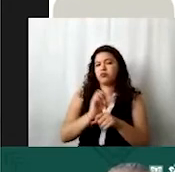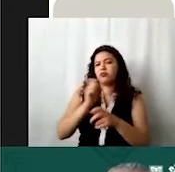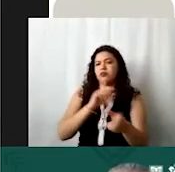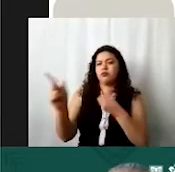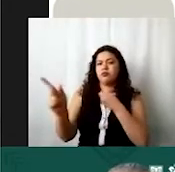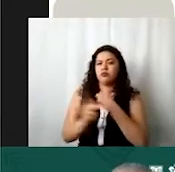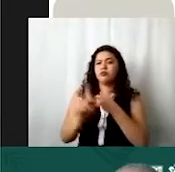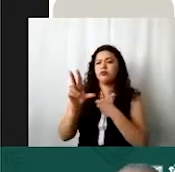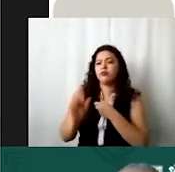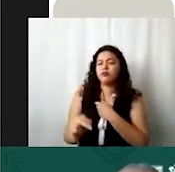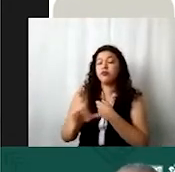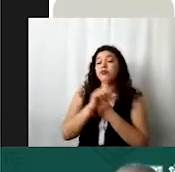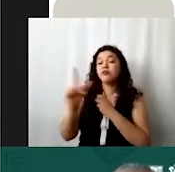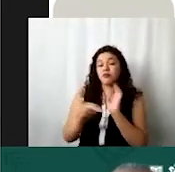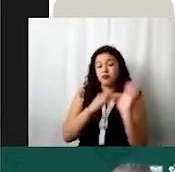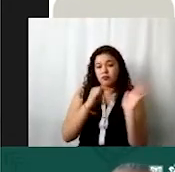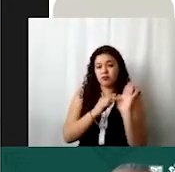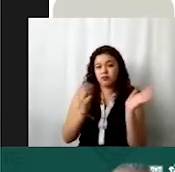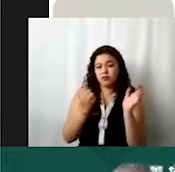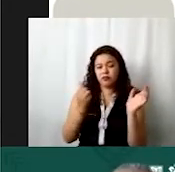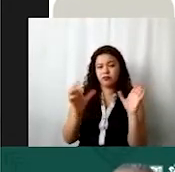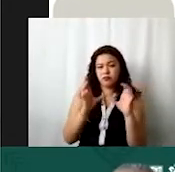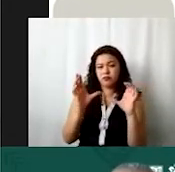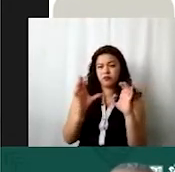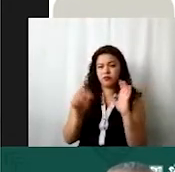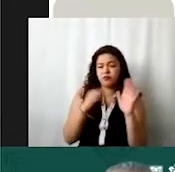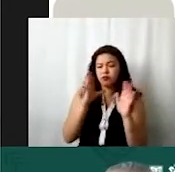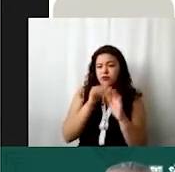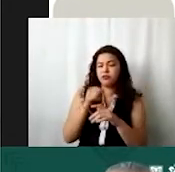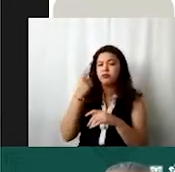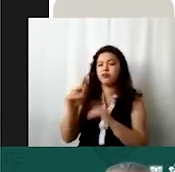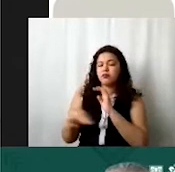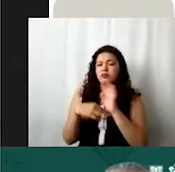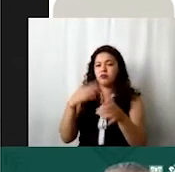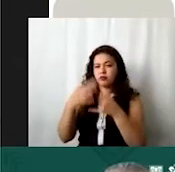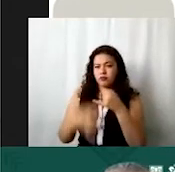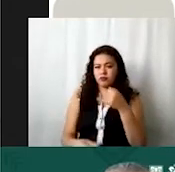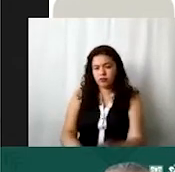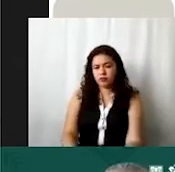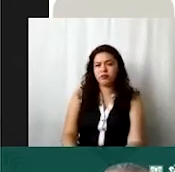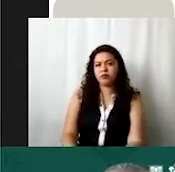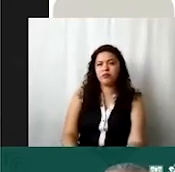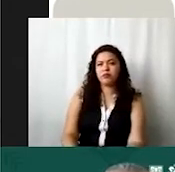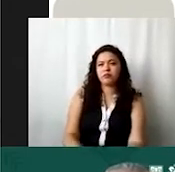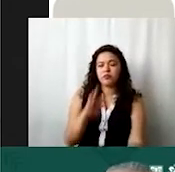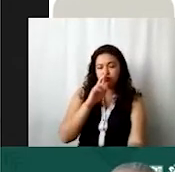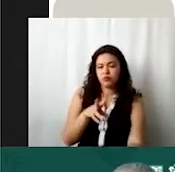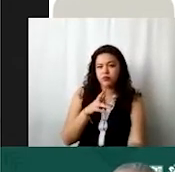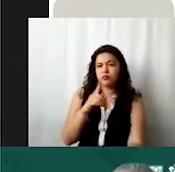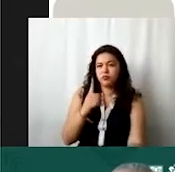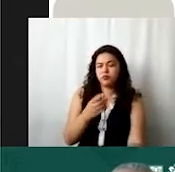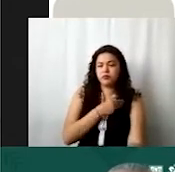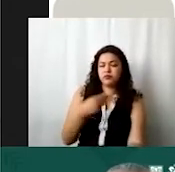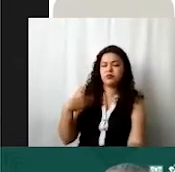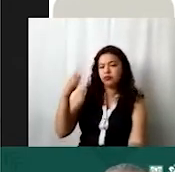porque después no va a poder firmar esta certificación y les va a hacer falta una firma de preferencia alguien que de algún miembro de